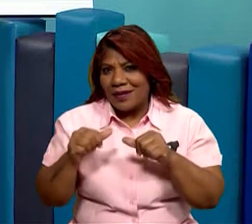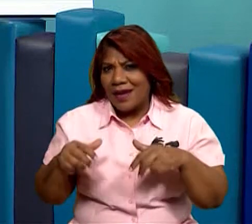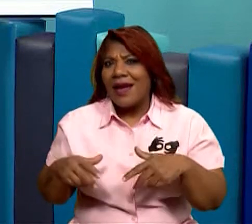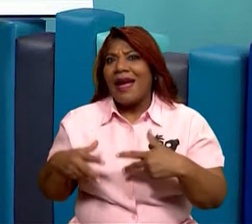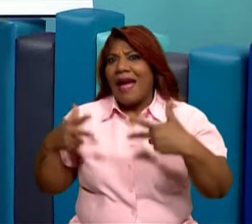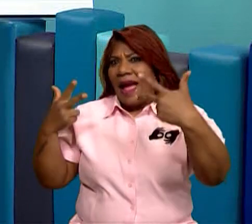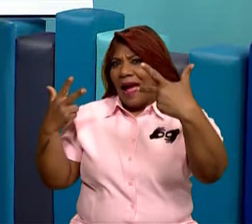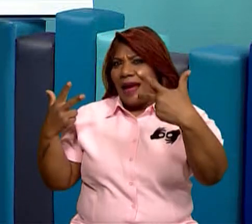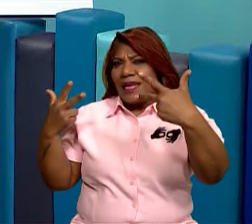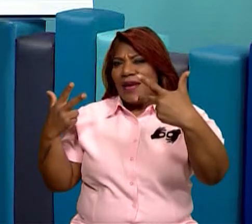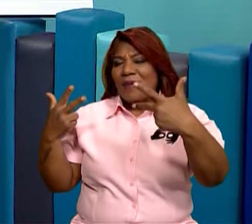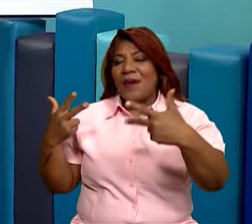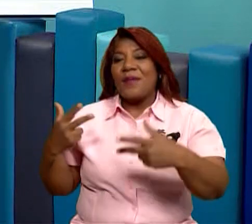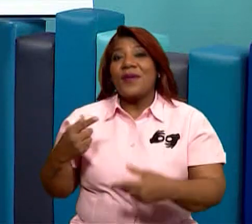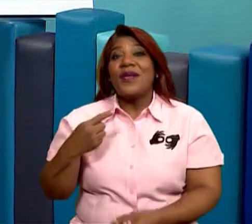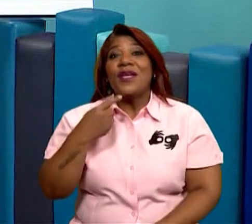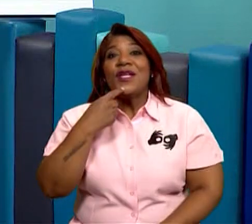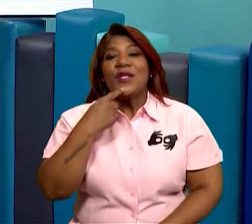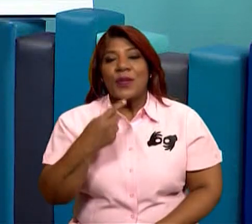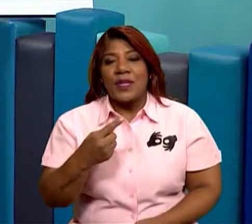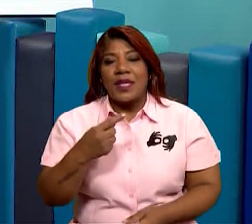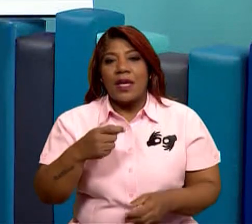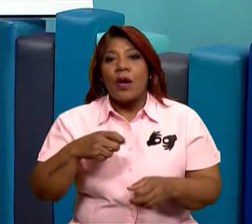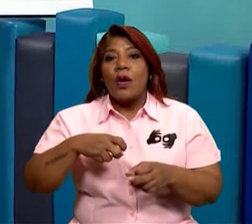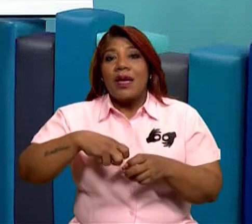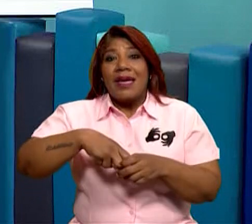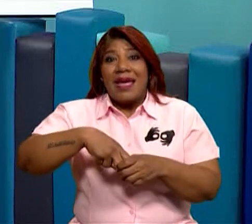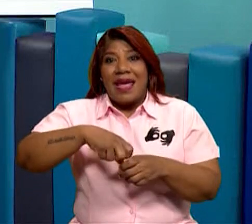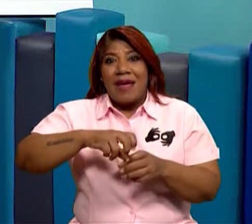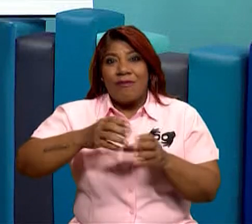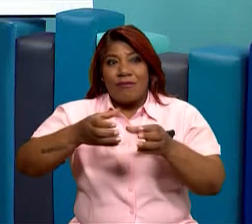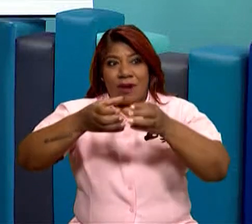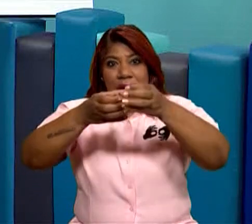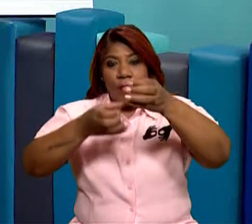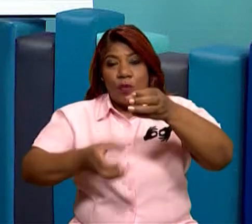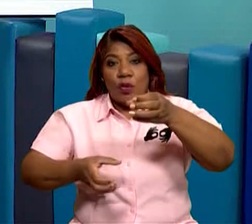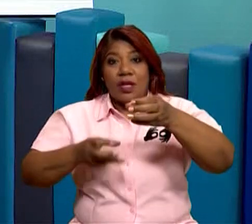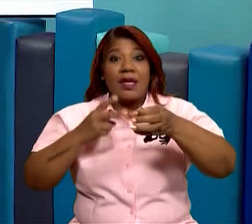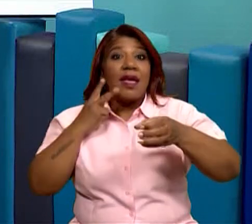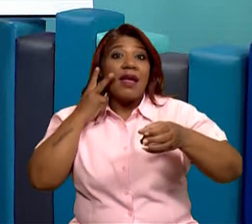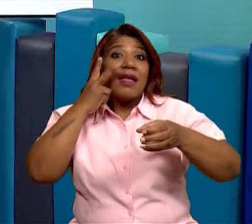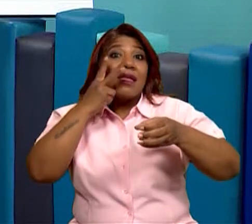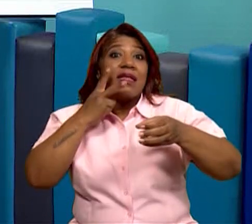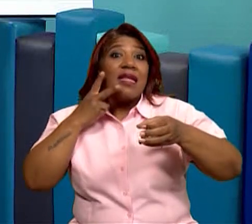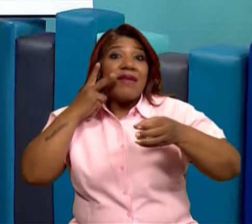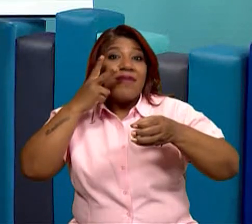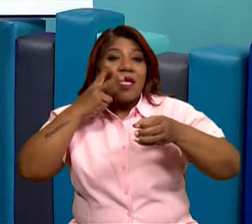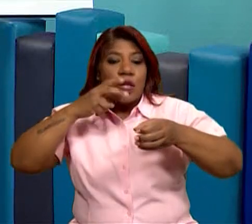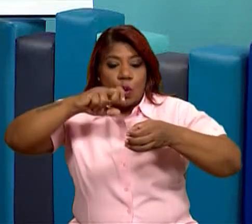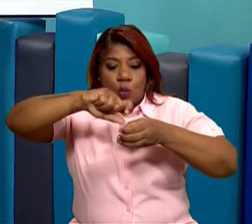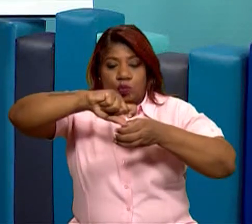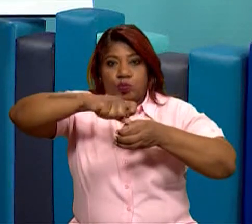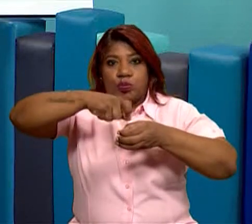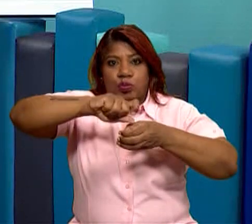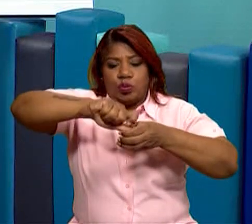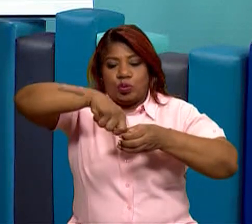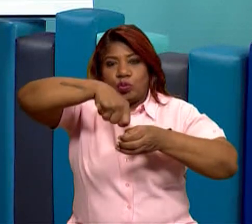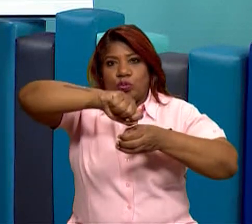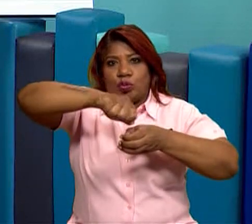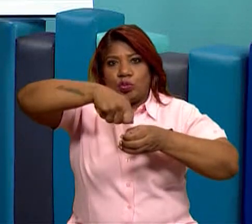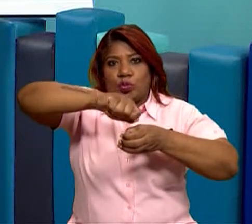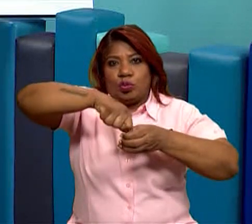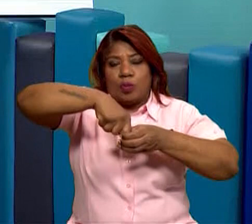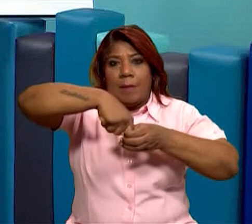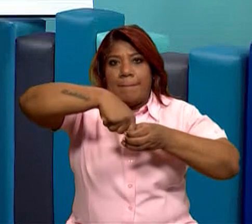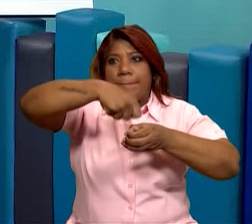dijo que en un pedacito de corcho, ¿sabes qué es corcho? Corcho es lo que tiene esas botellas de vino. Cuando tú sacas y hace